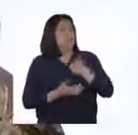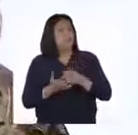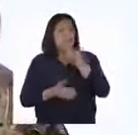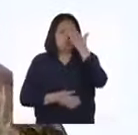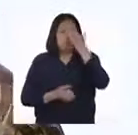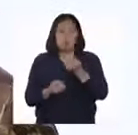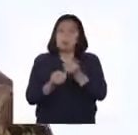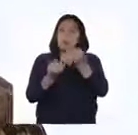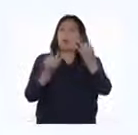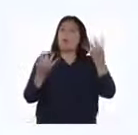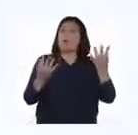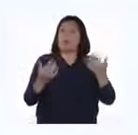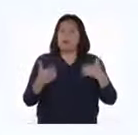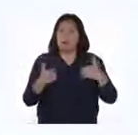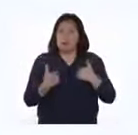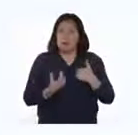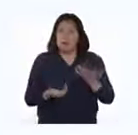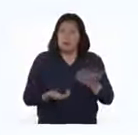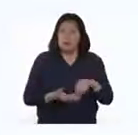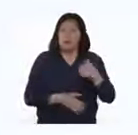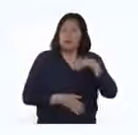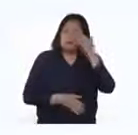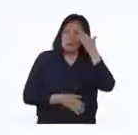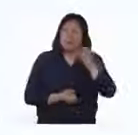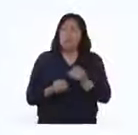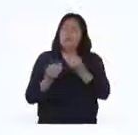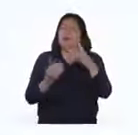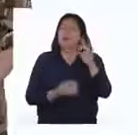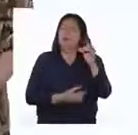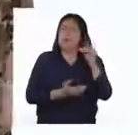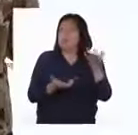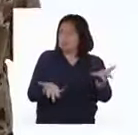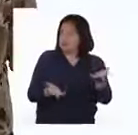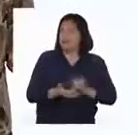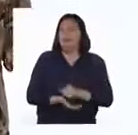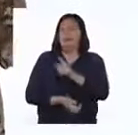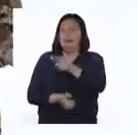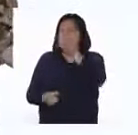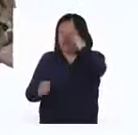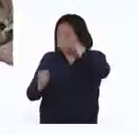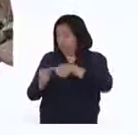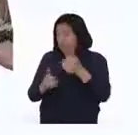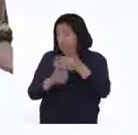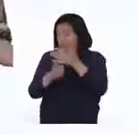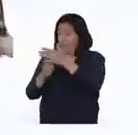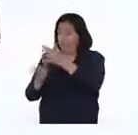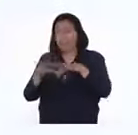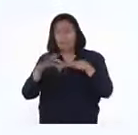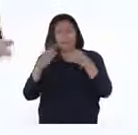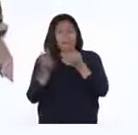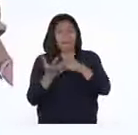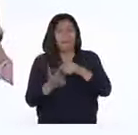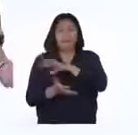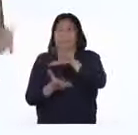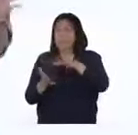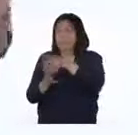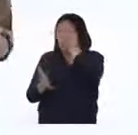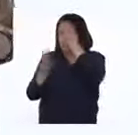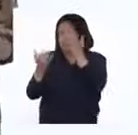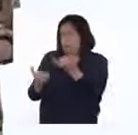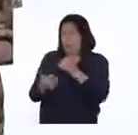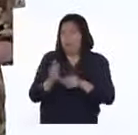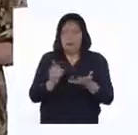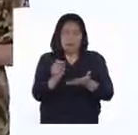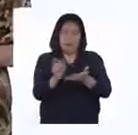estimar la cantidad de animales y averiguar cuántas vicuñas habían. Recuerden compartir con sus familiares todo lo que han aprendido y